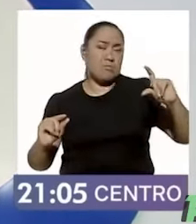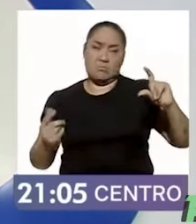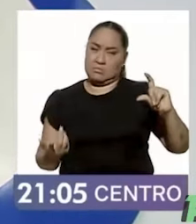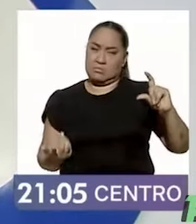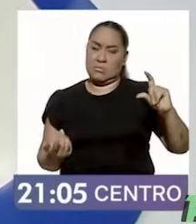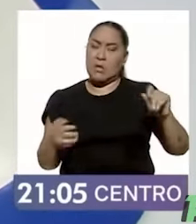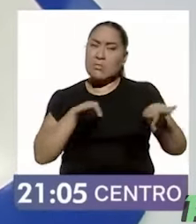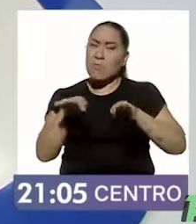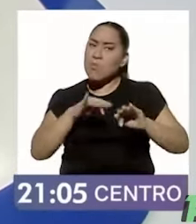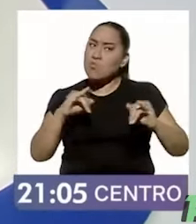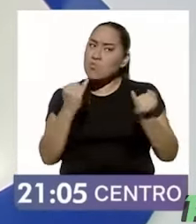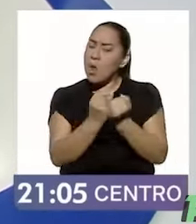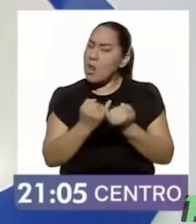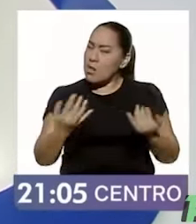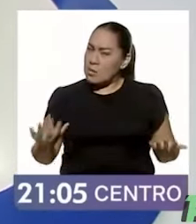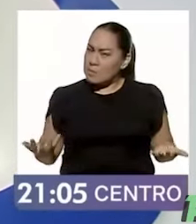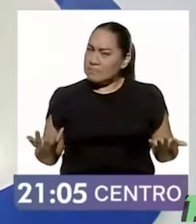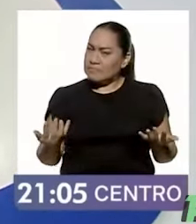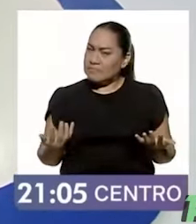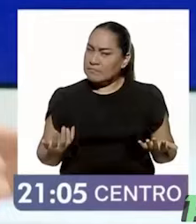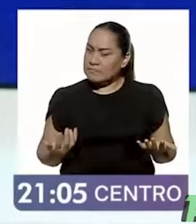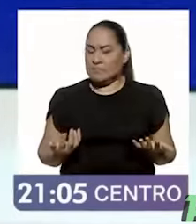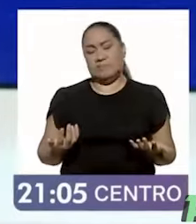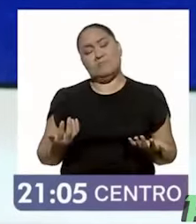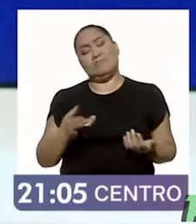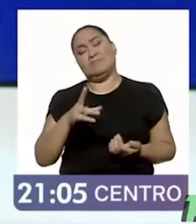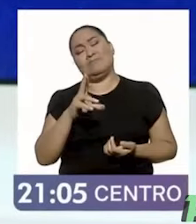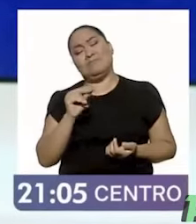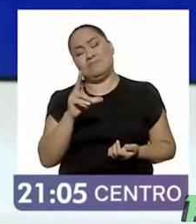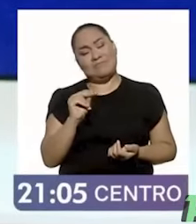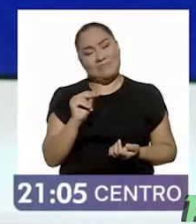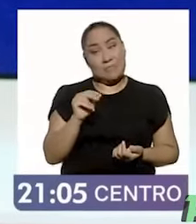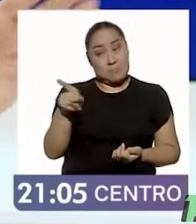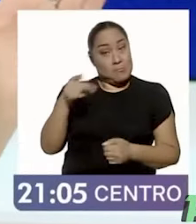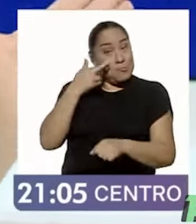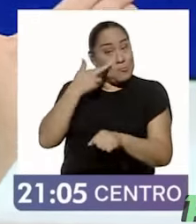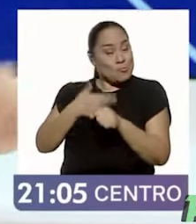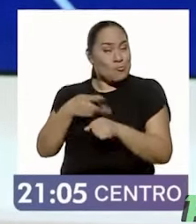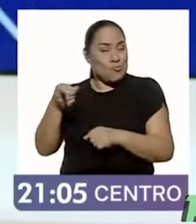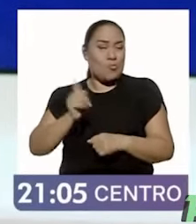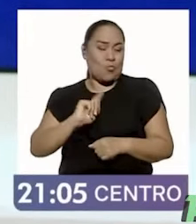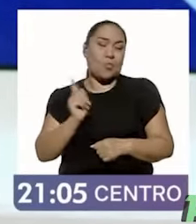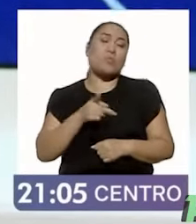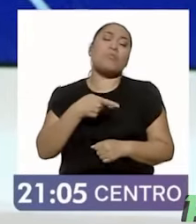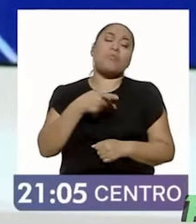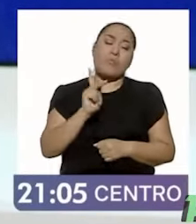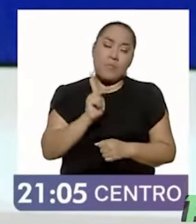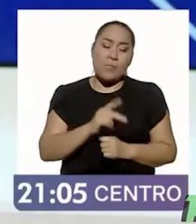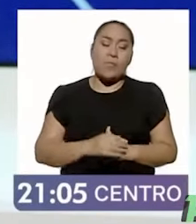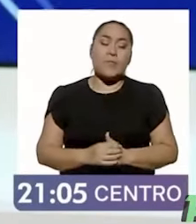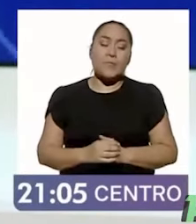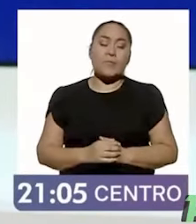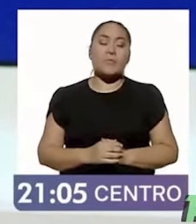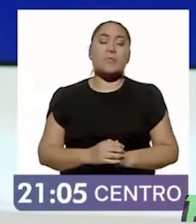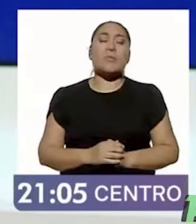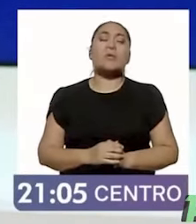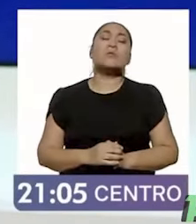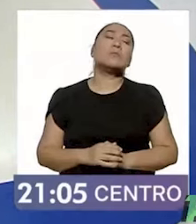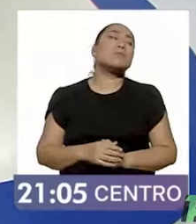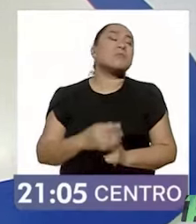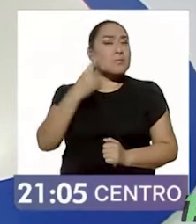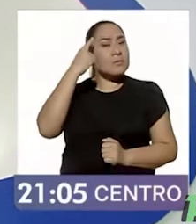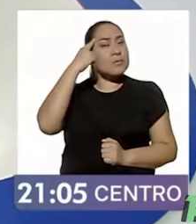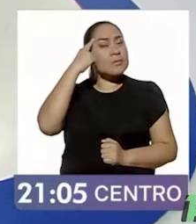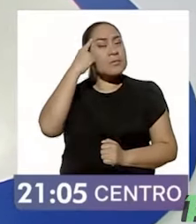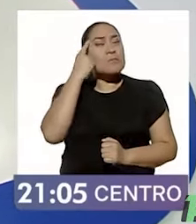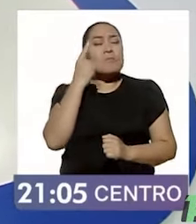a trabajo igual. No, porque entonces es que, digo, no depende de ella. Es regar el bienestar desde sus raíces.